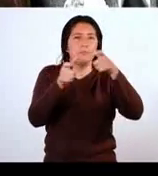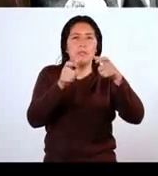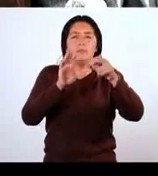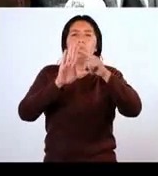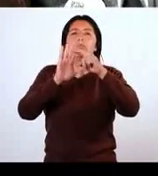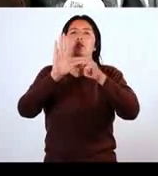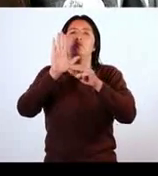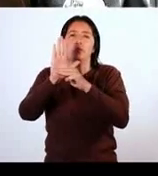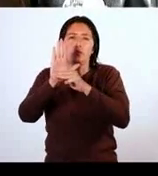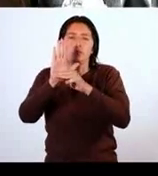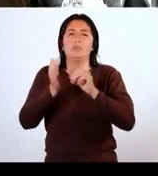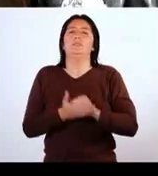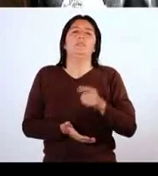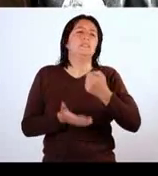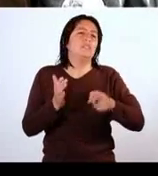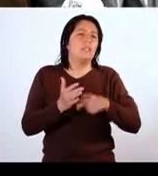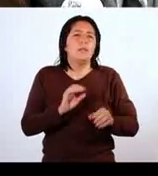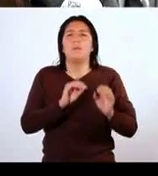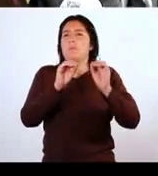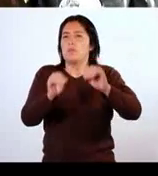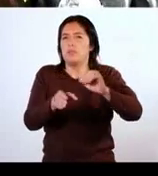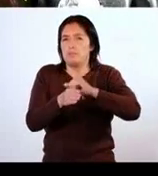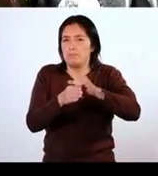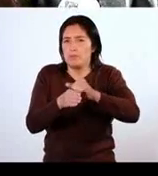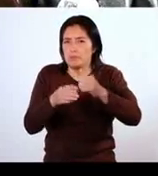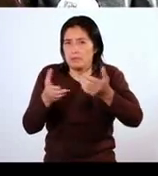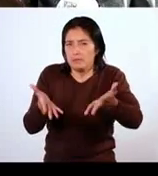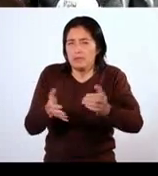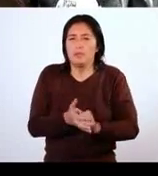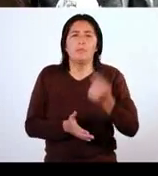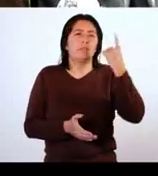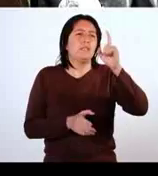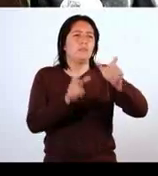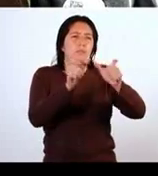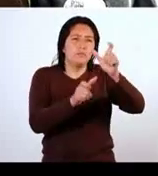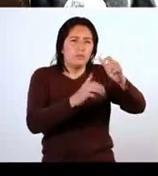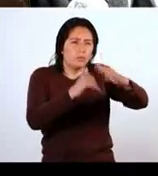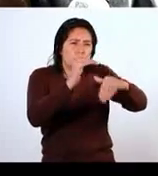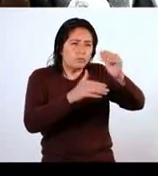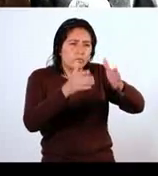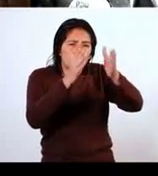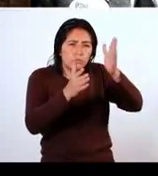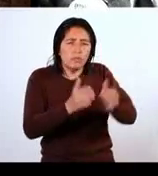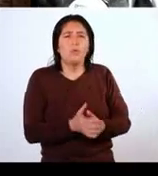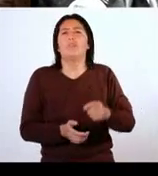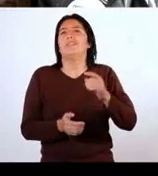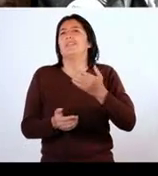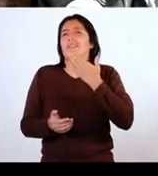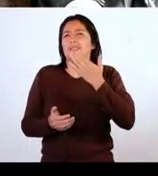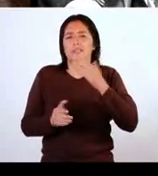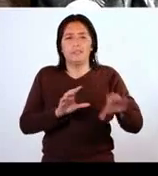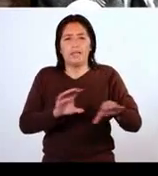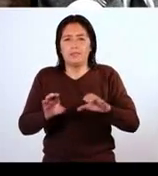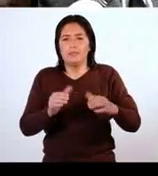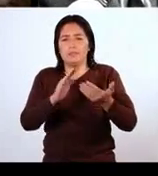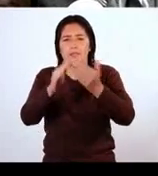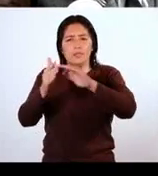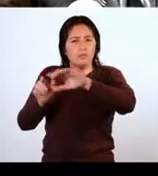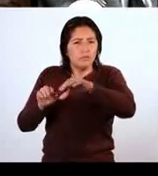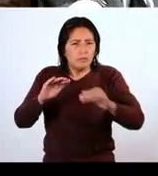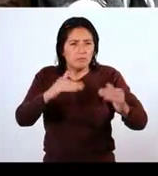que hacen de ellas su aplicación para que los constructores y quienes están comprometidos con el desarrollo de la ciudad